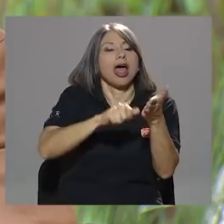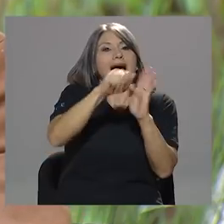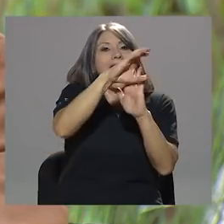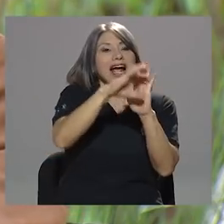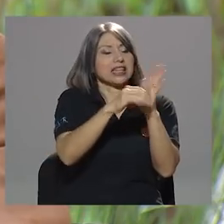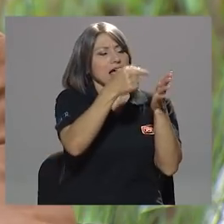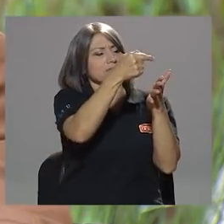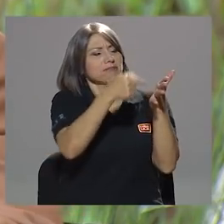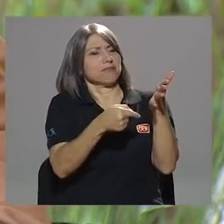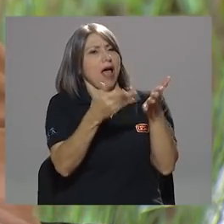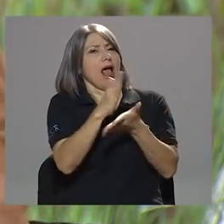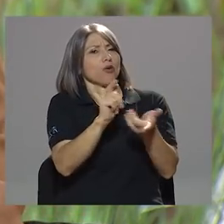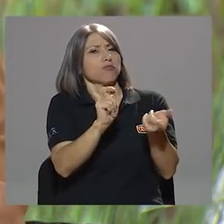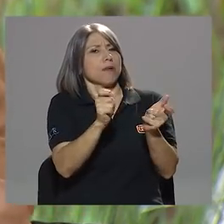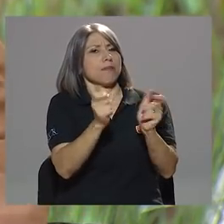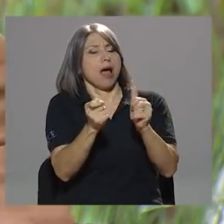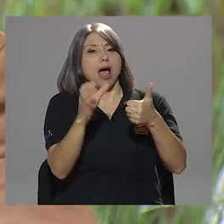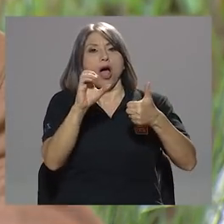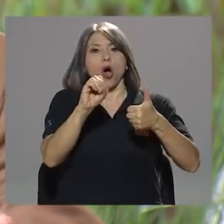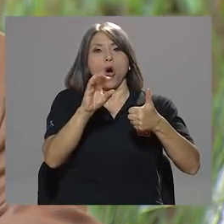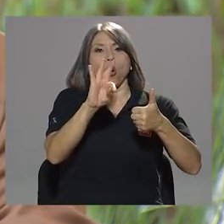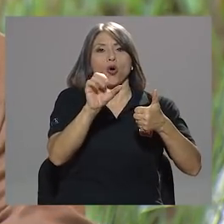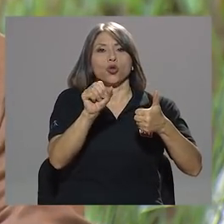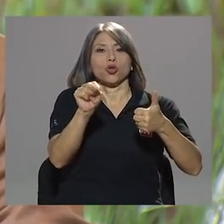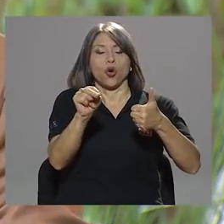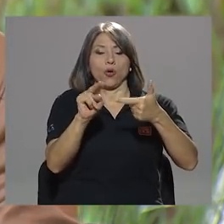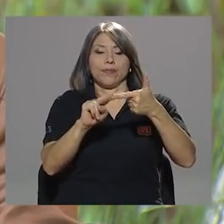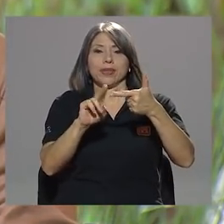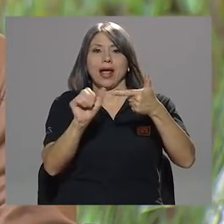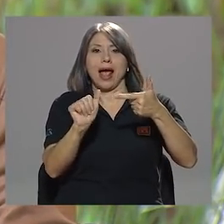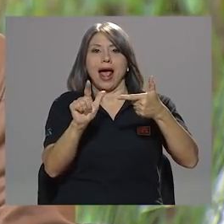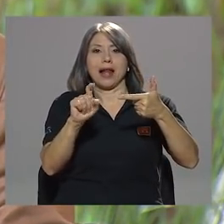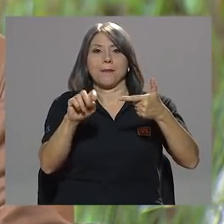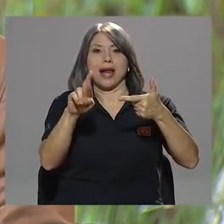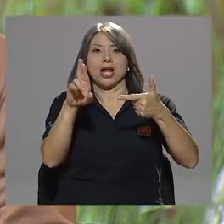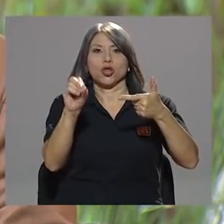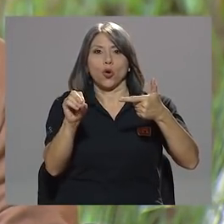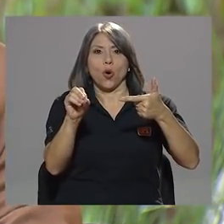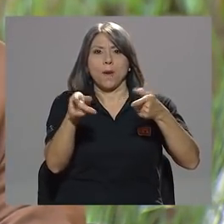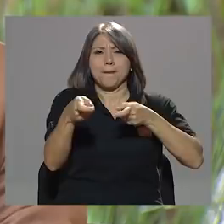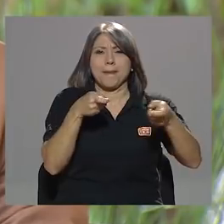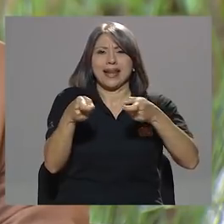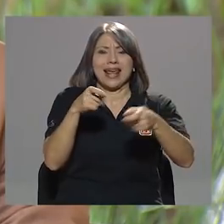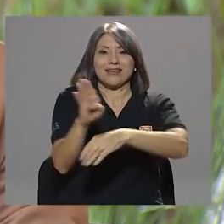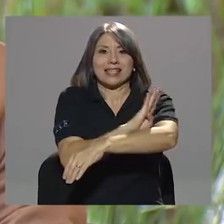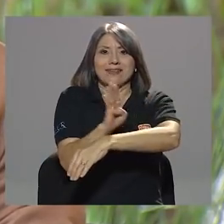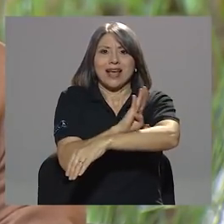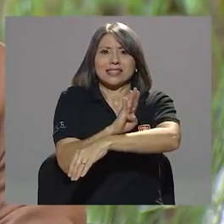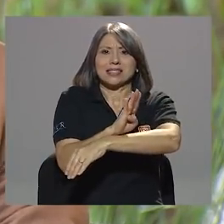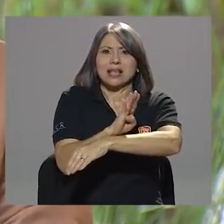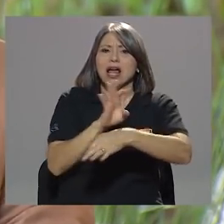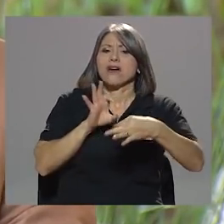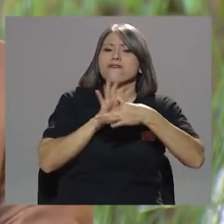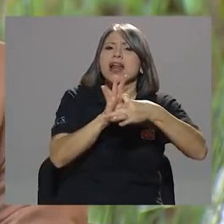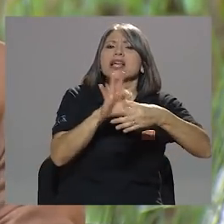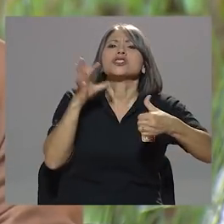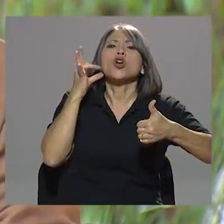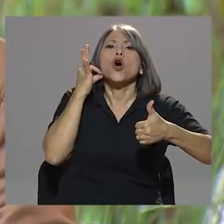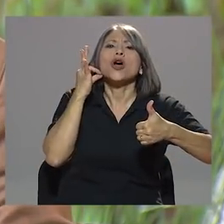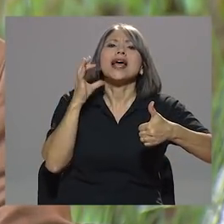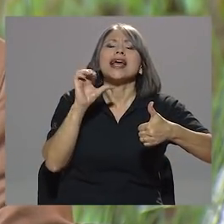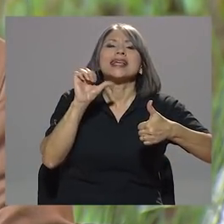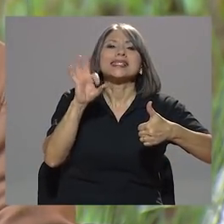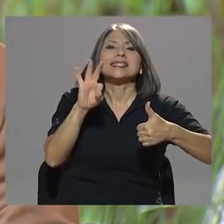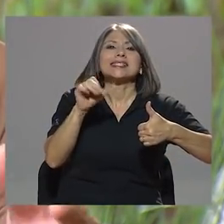Otón y Alberto manejaban ese banco. ¿Qué relación tiene la señora Zegnini? ¿Qué relación tiene